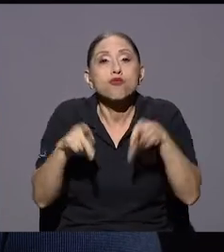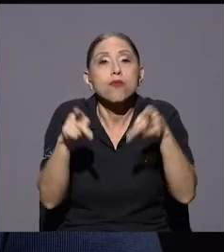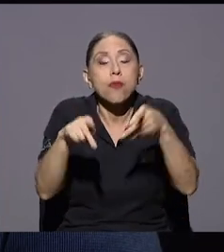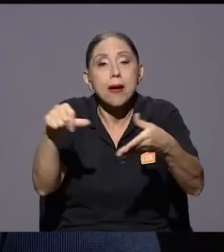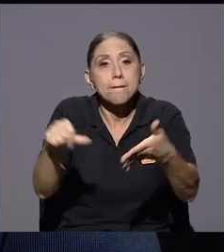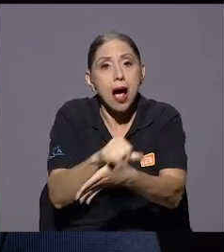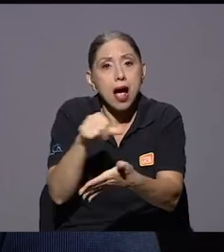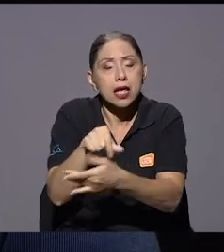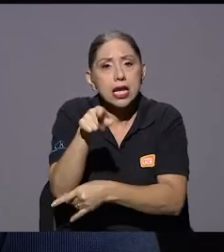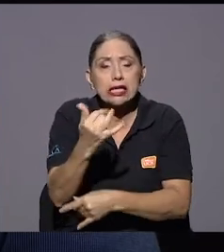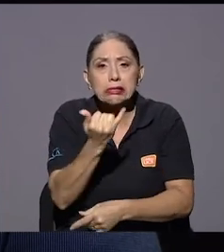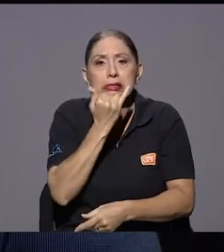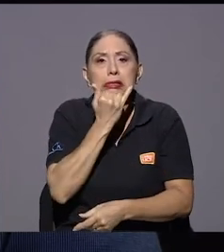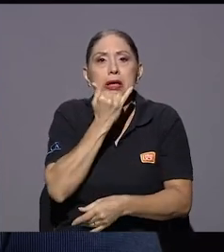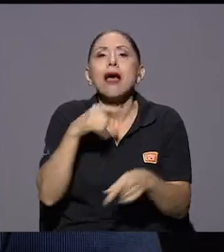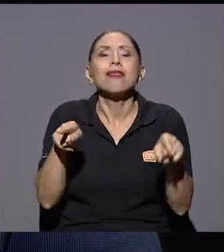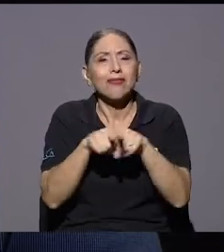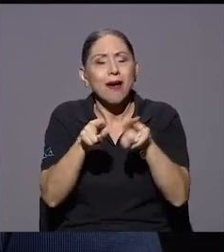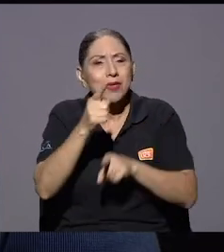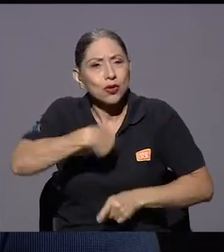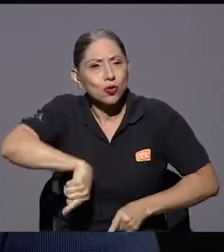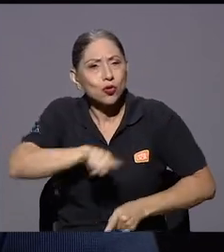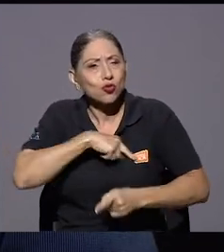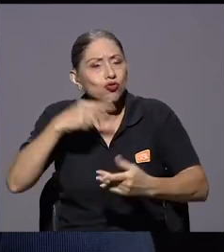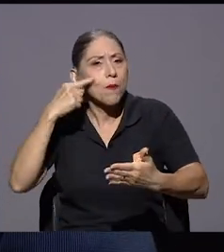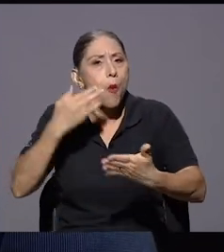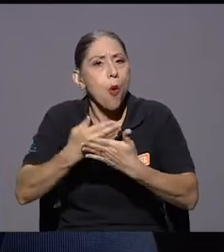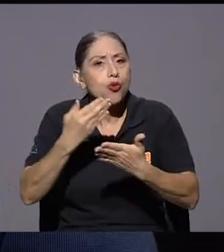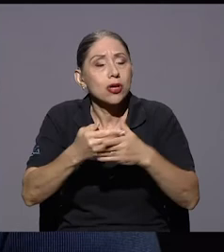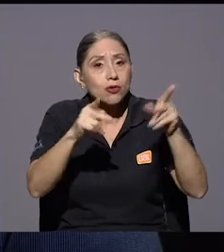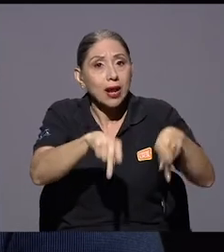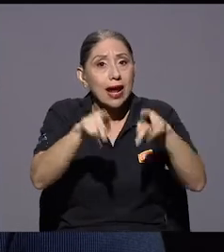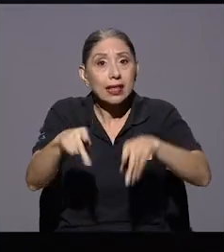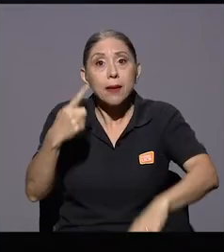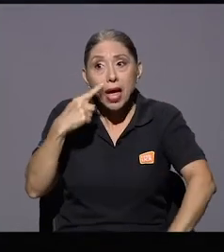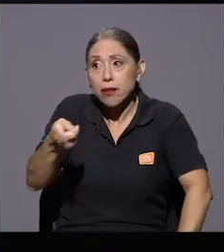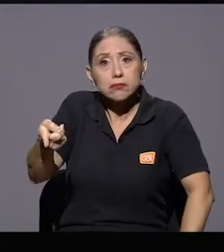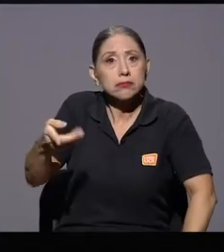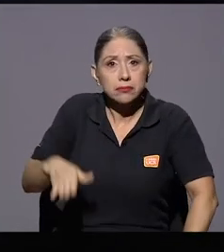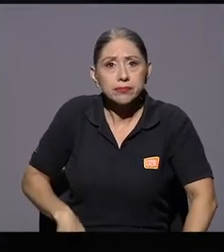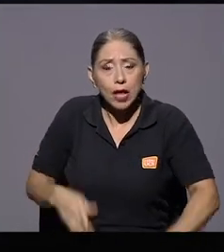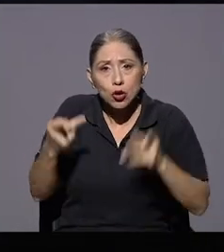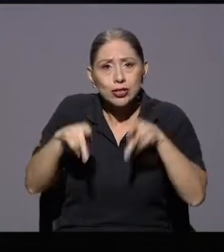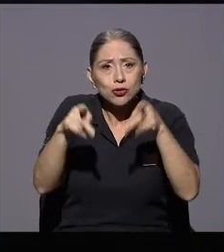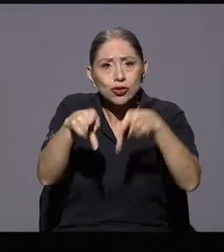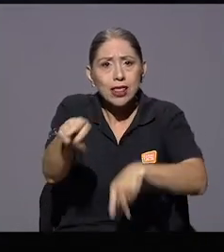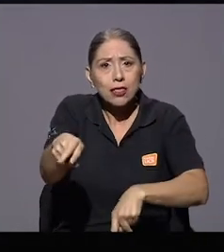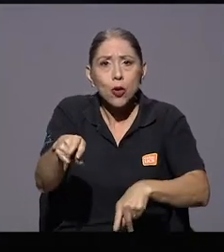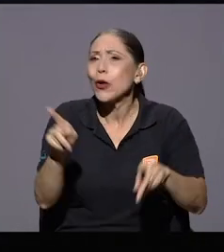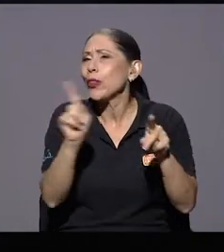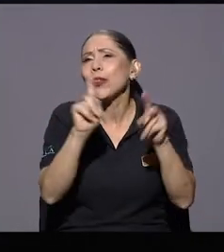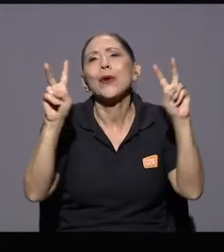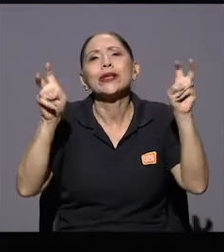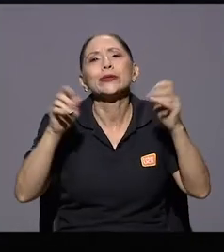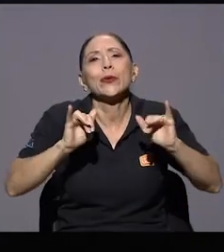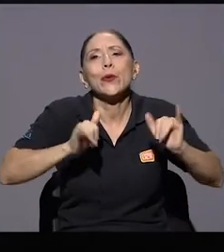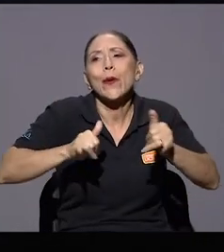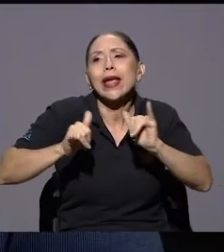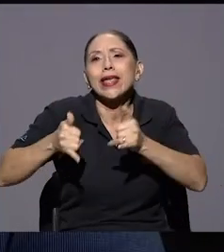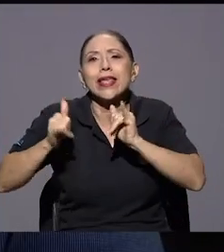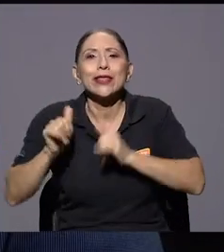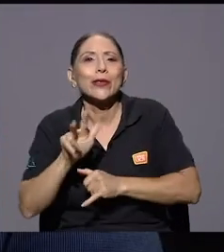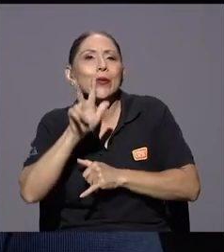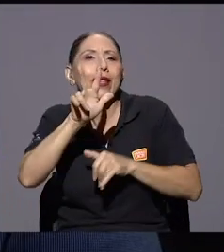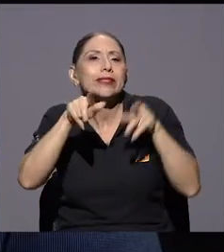parece muy importante porque pudimos también demostrarle a la gente vea esto está sucediendo o sea no es no es un jueguito de tres personas